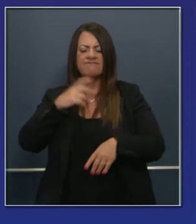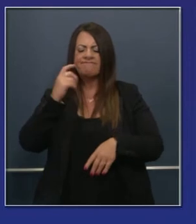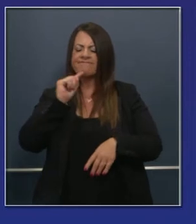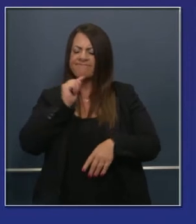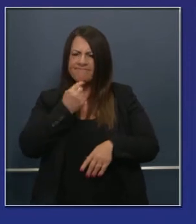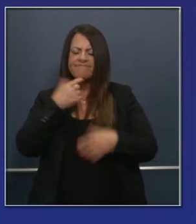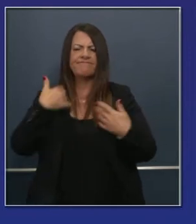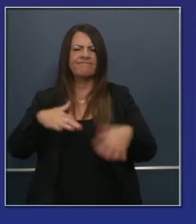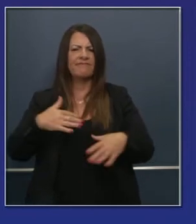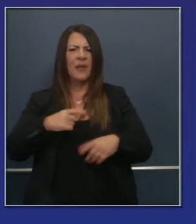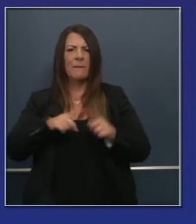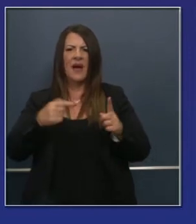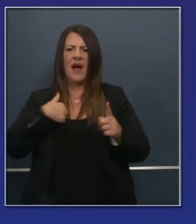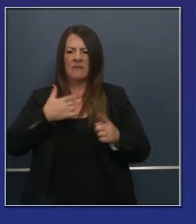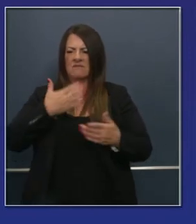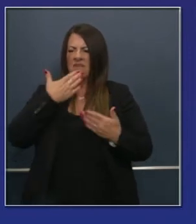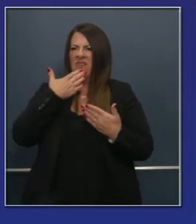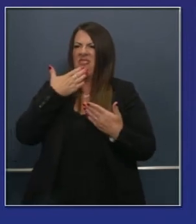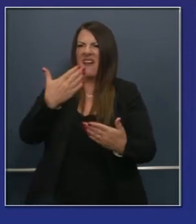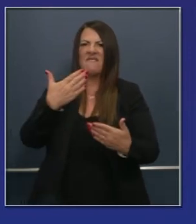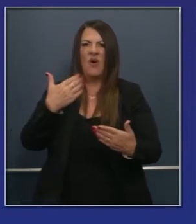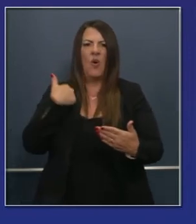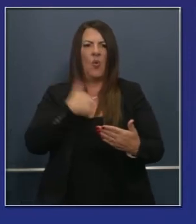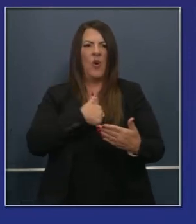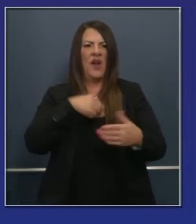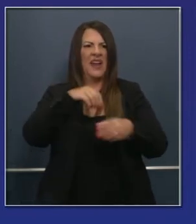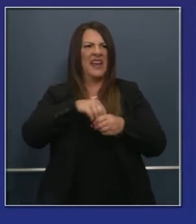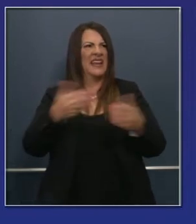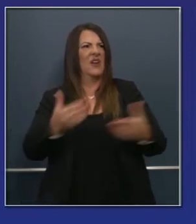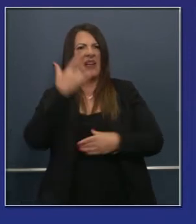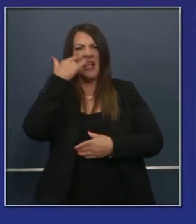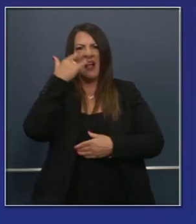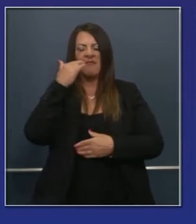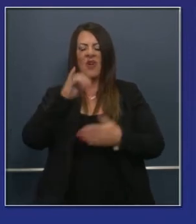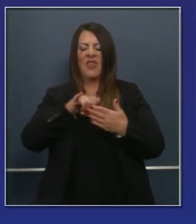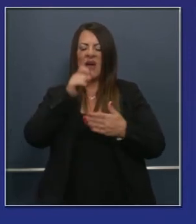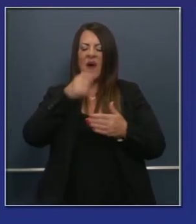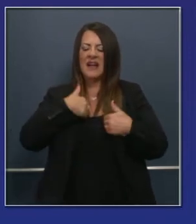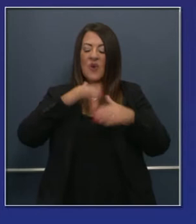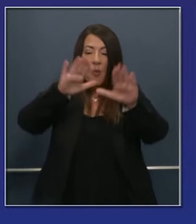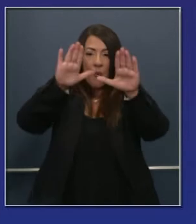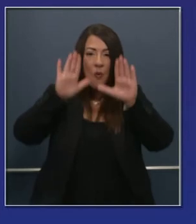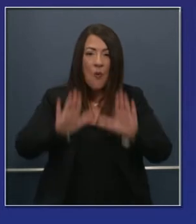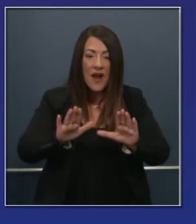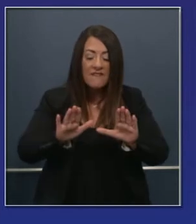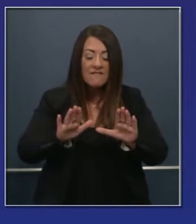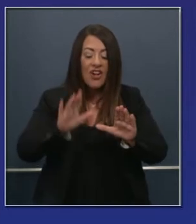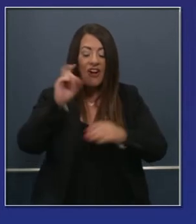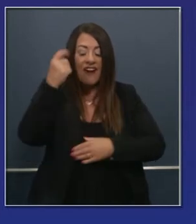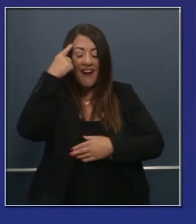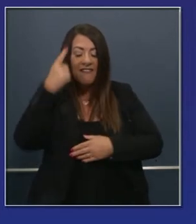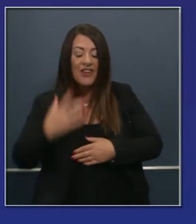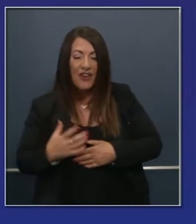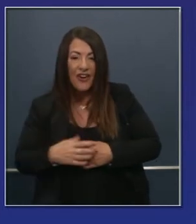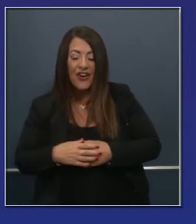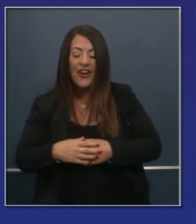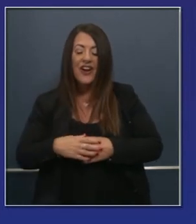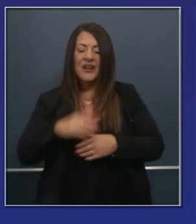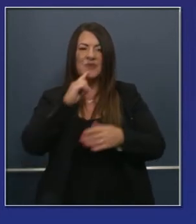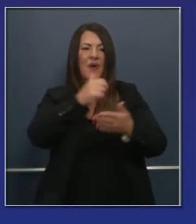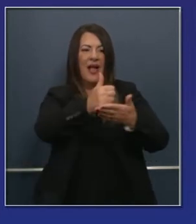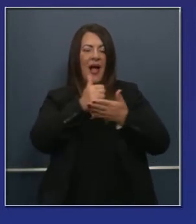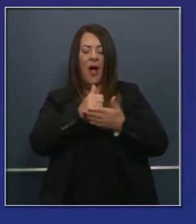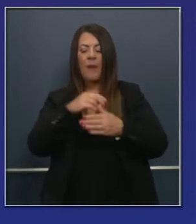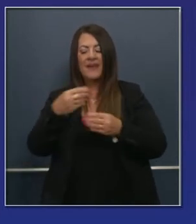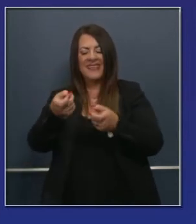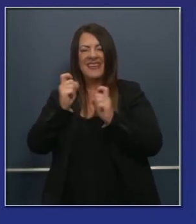a nivel nacional y estatal. Pero estoy agradecido porque en este Estado tenemos una legislatura y un gobernador